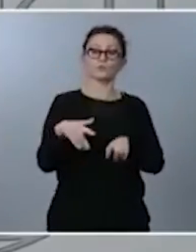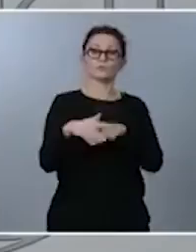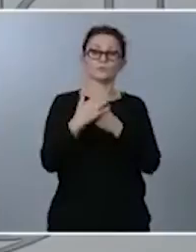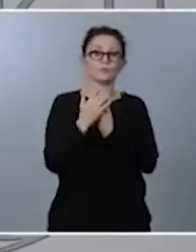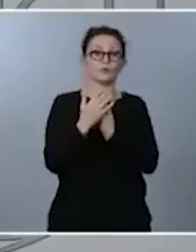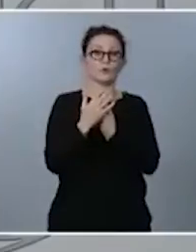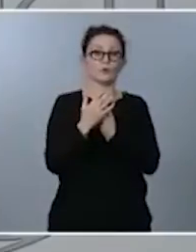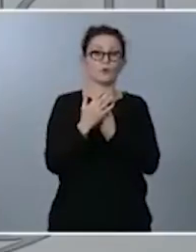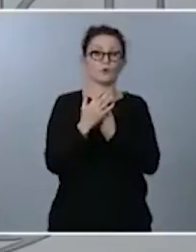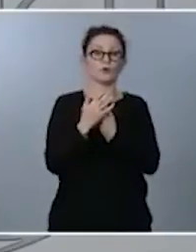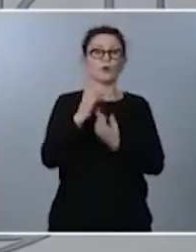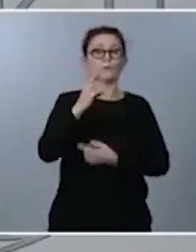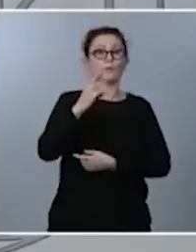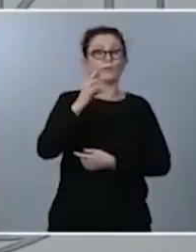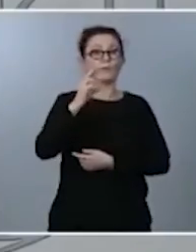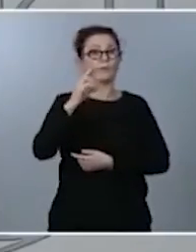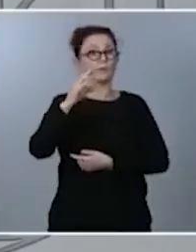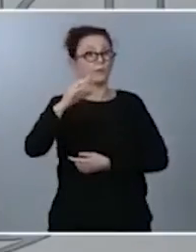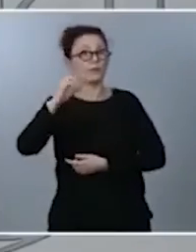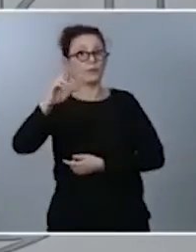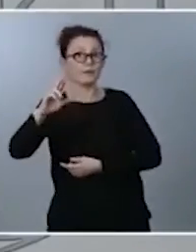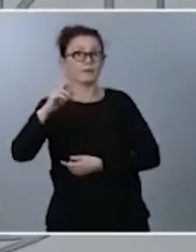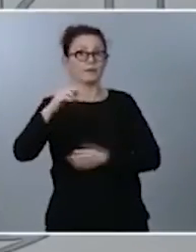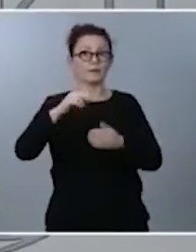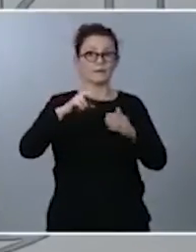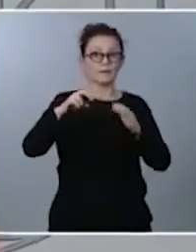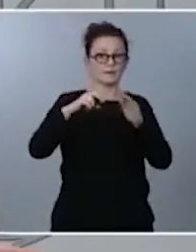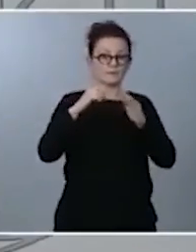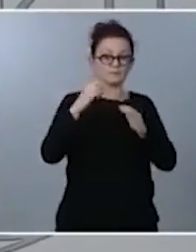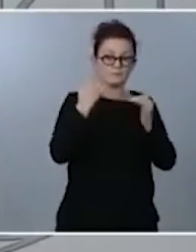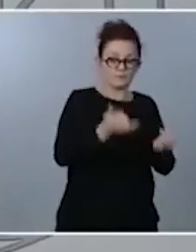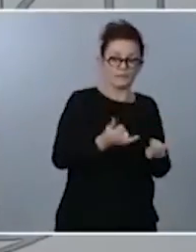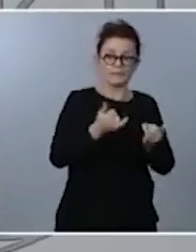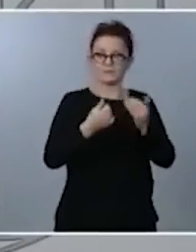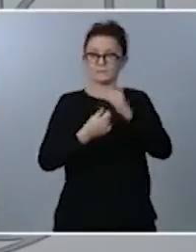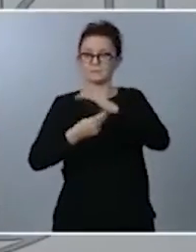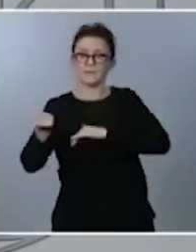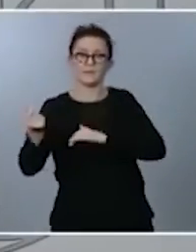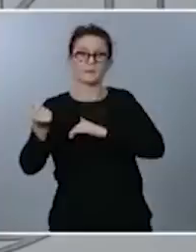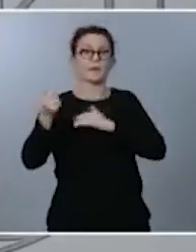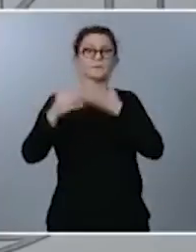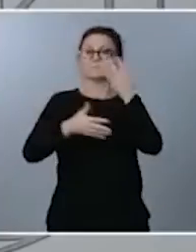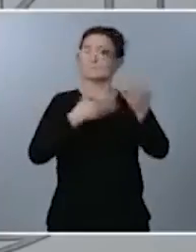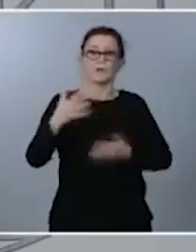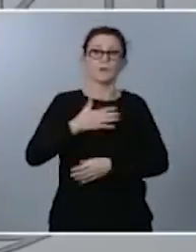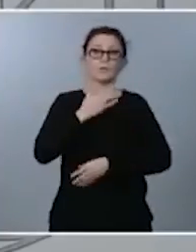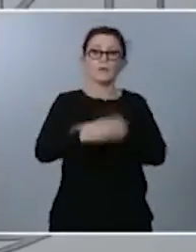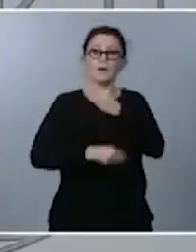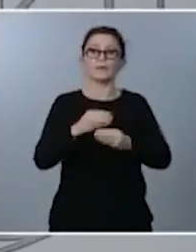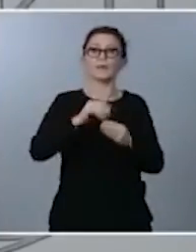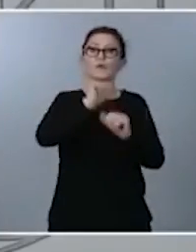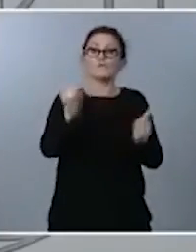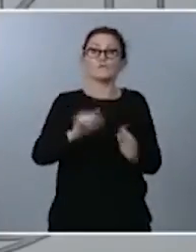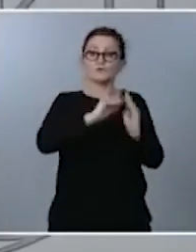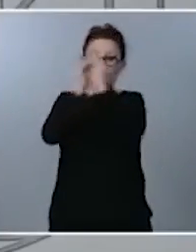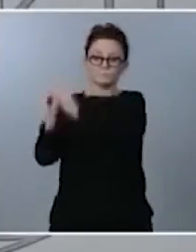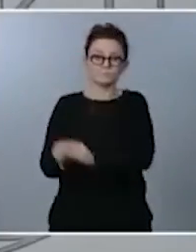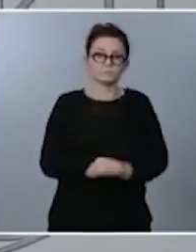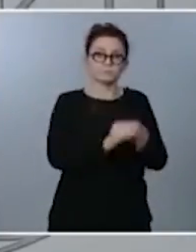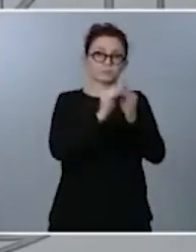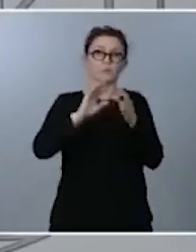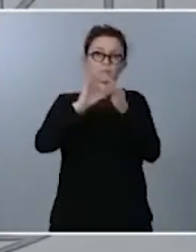PCR, de entrada, de salida, de llegada, controles, lo podamos hacer de forma homogénea en el conjunto de la Unión